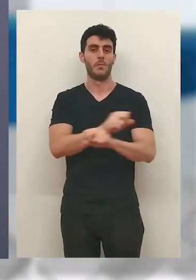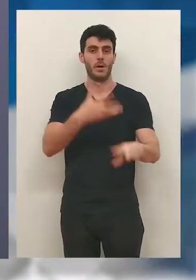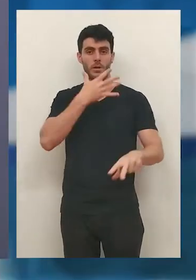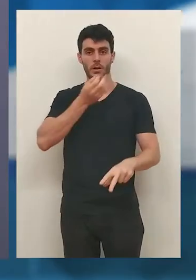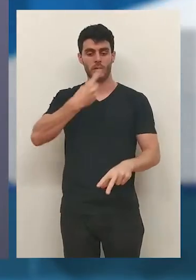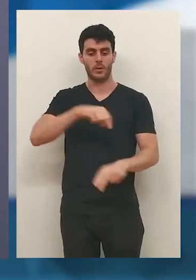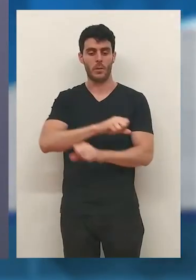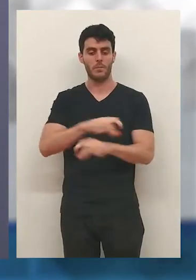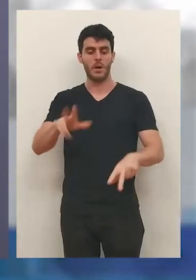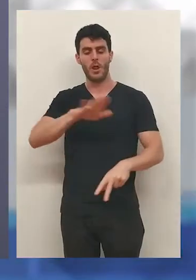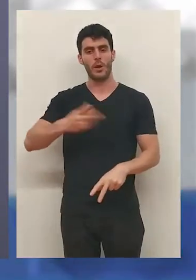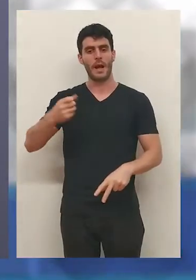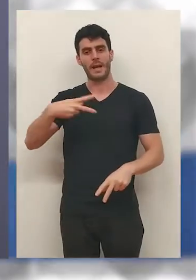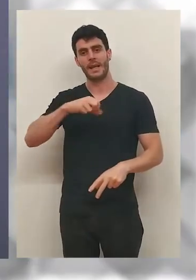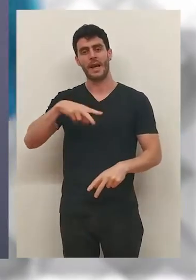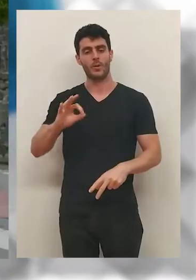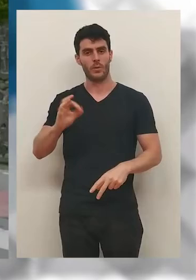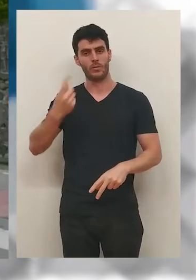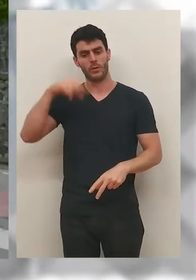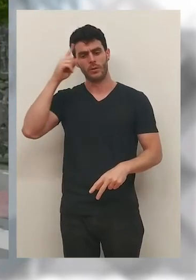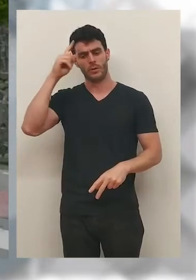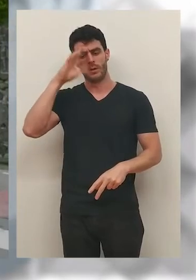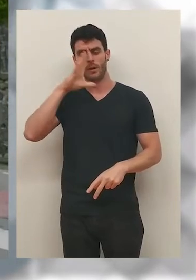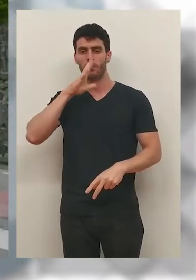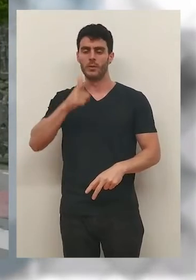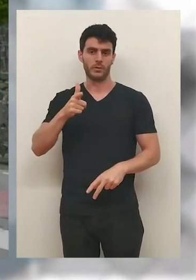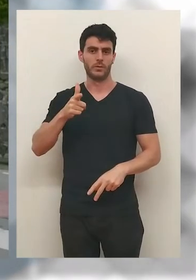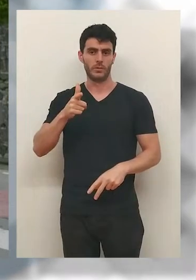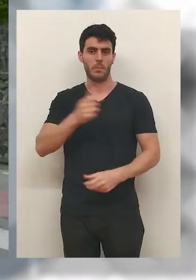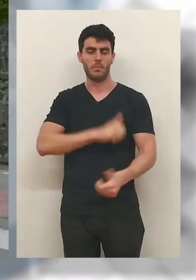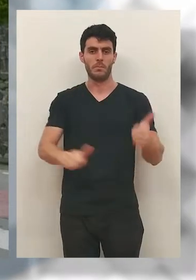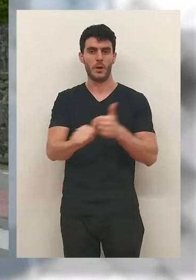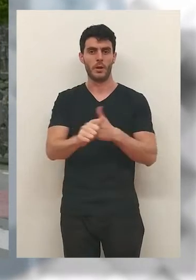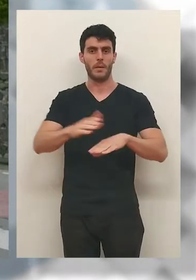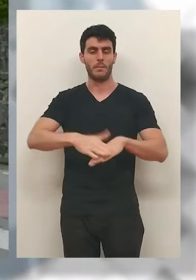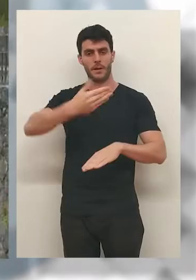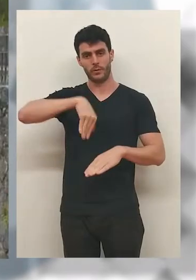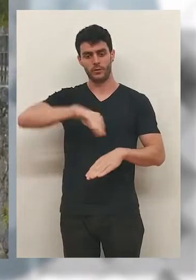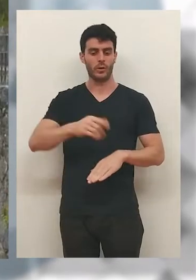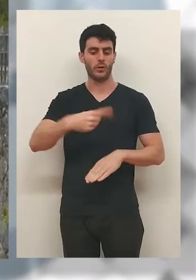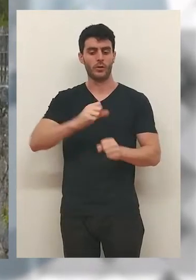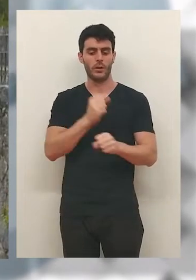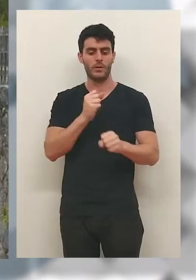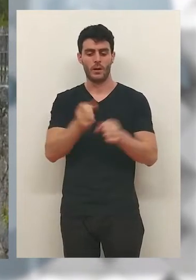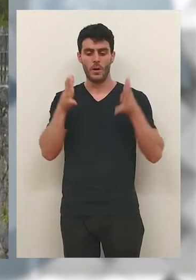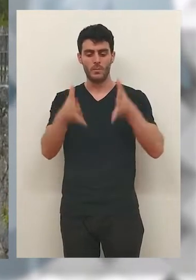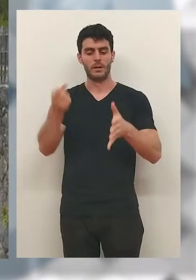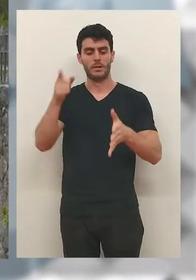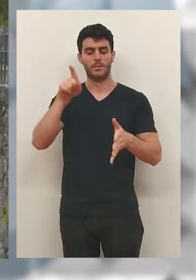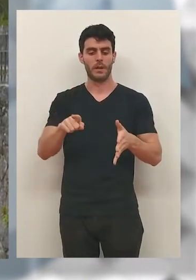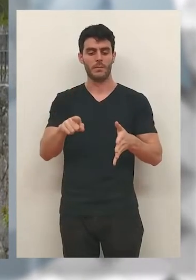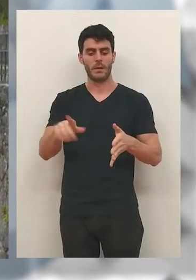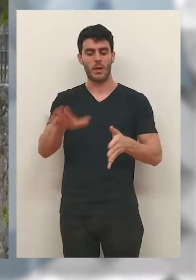fundamentalmente, ¿quién está peor? Pues lo tenemos peor en la zona de Anguiano, como ustedes saben, por eso la 513 es una prioridad para nosotros